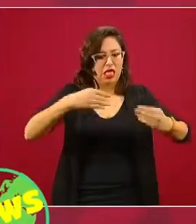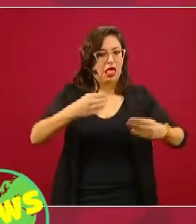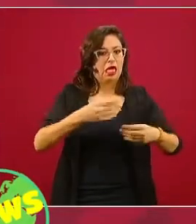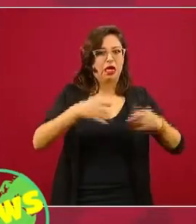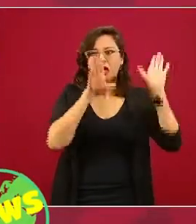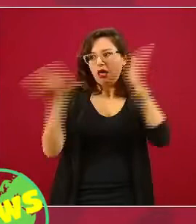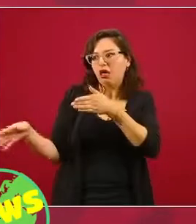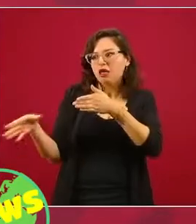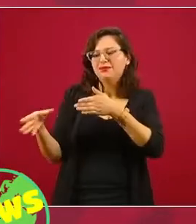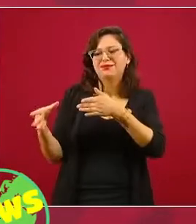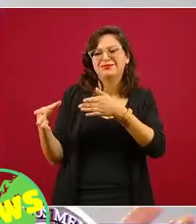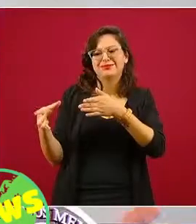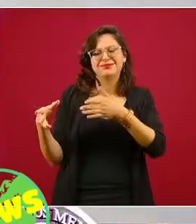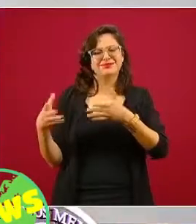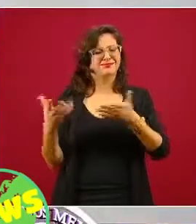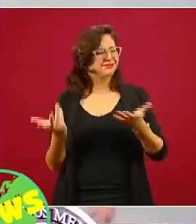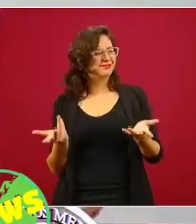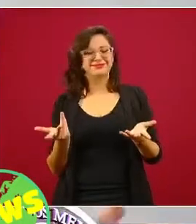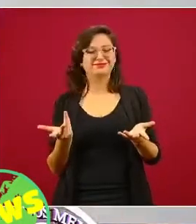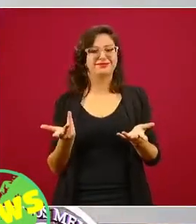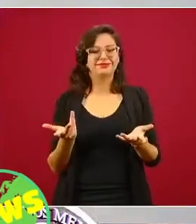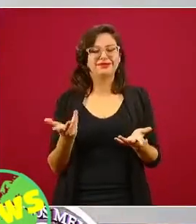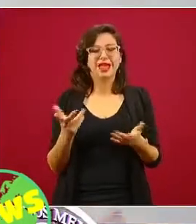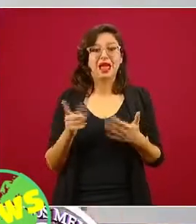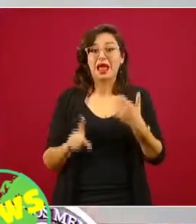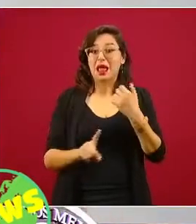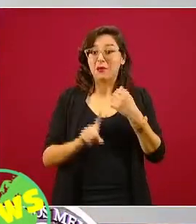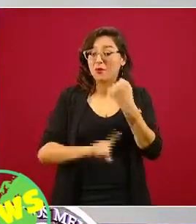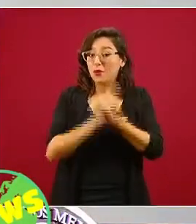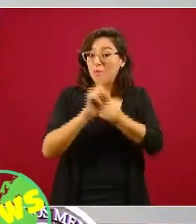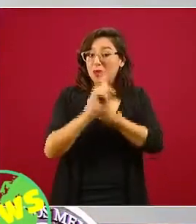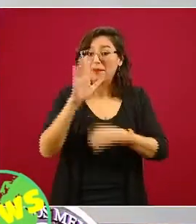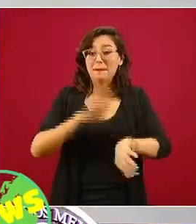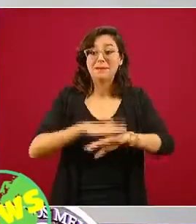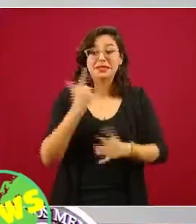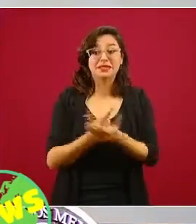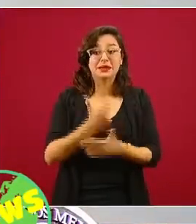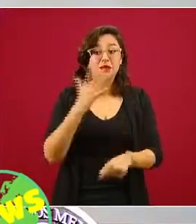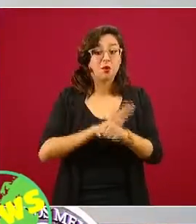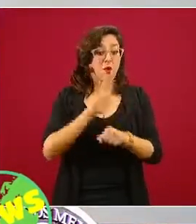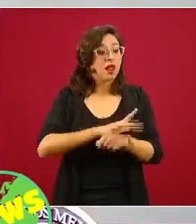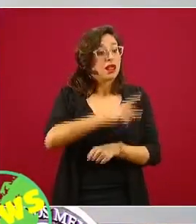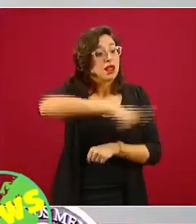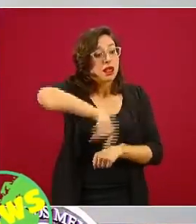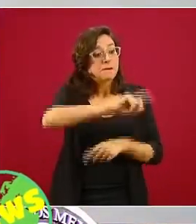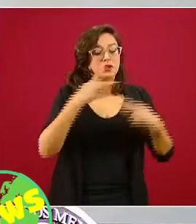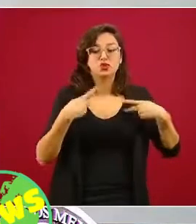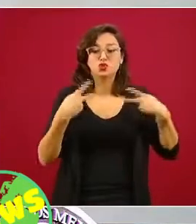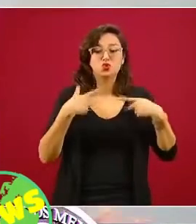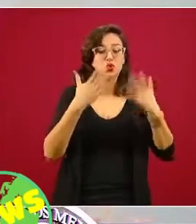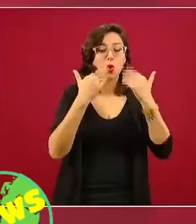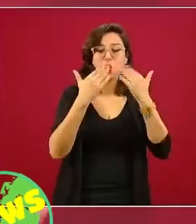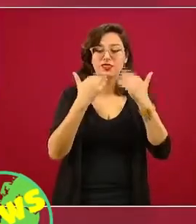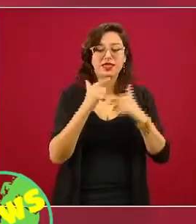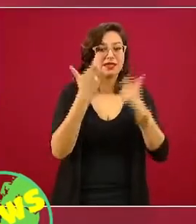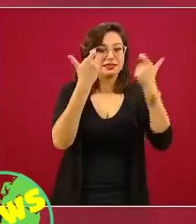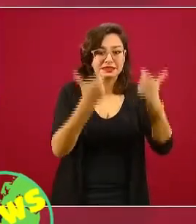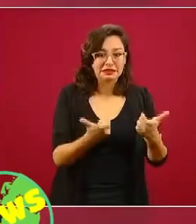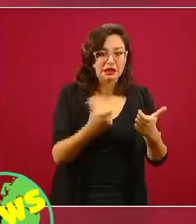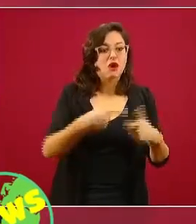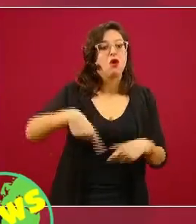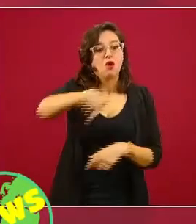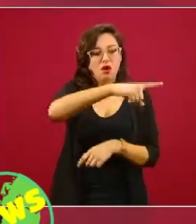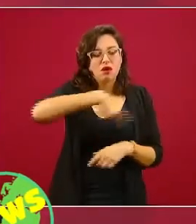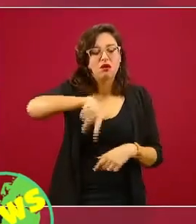la preocupación de que los no adinerados son quienes ahora pueden sufrir el COVID, claramente se ve que hay